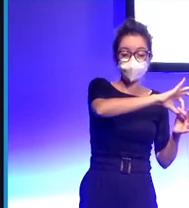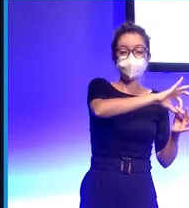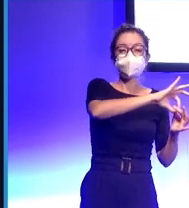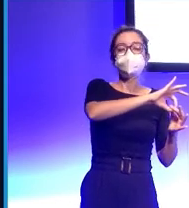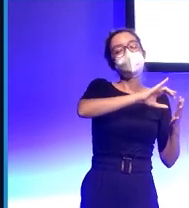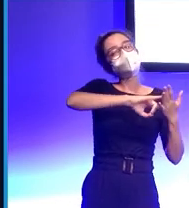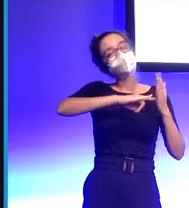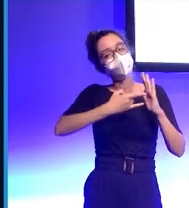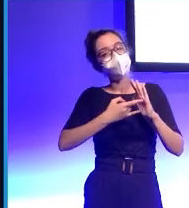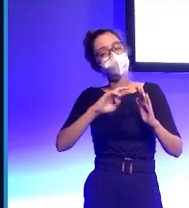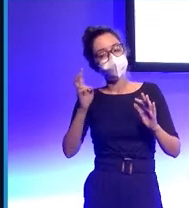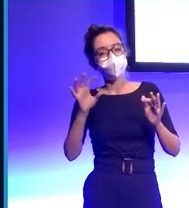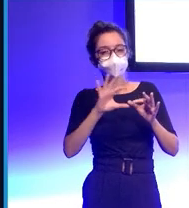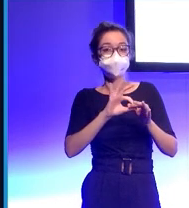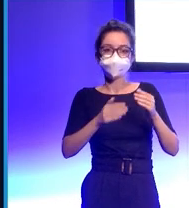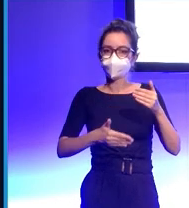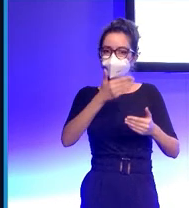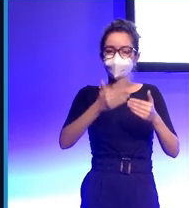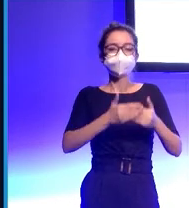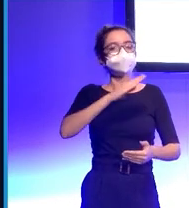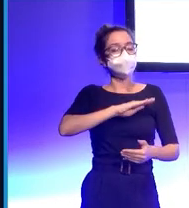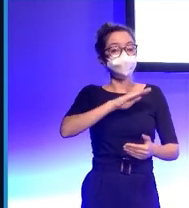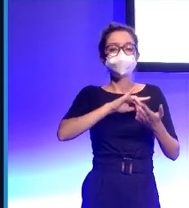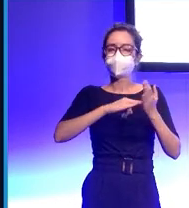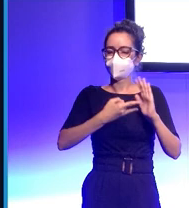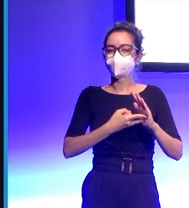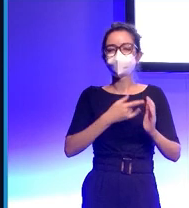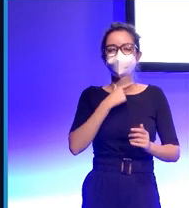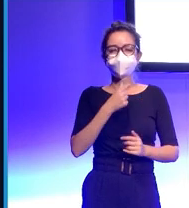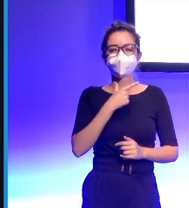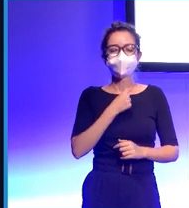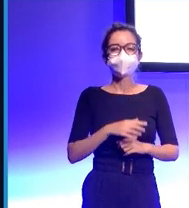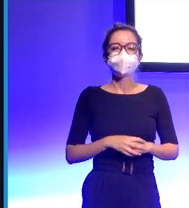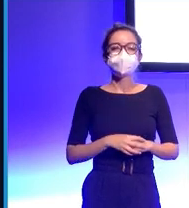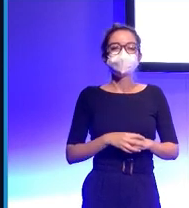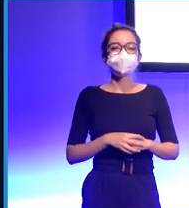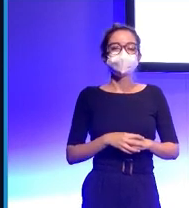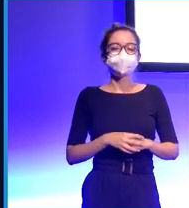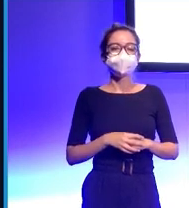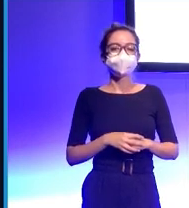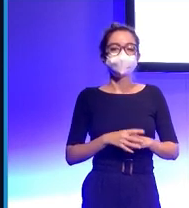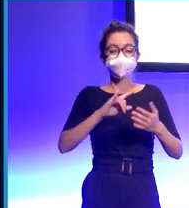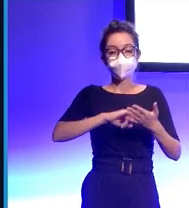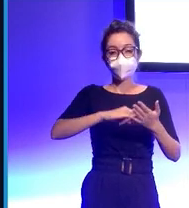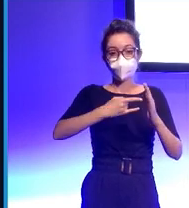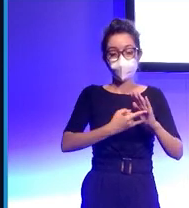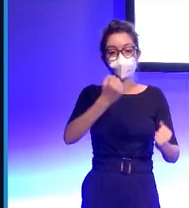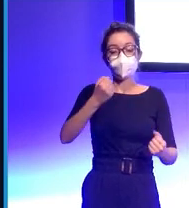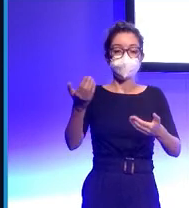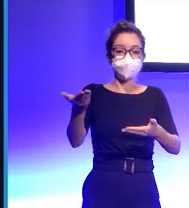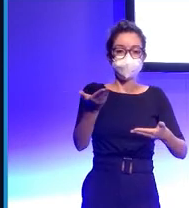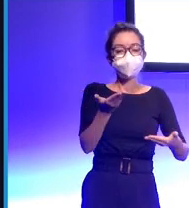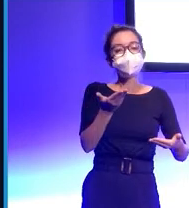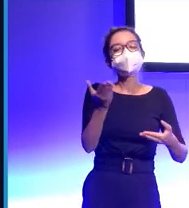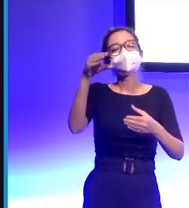creo que es muy innovador, un proyecto que a me gusta mucho, que es que hemos llevado la tecnología de la conducción asistida al entorno